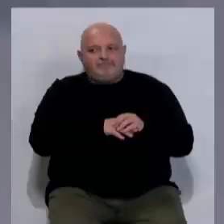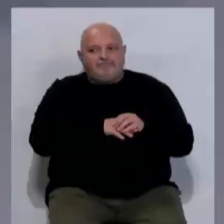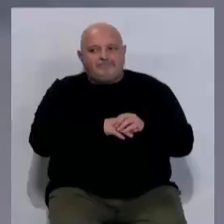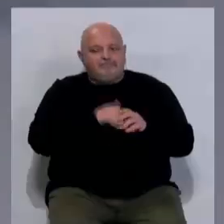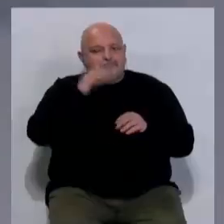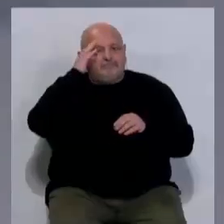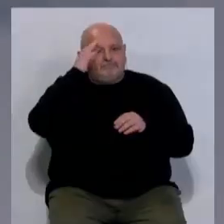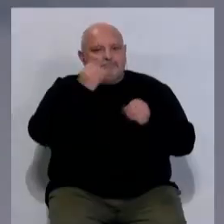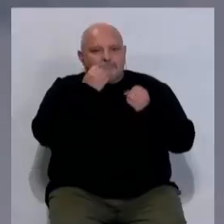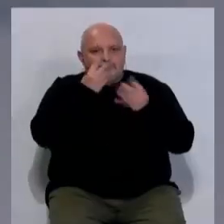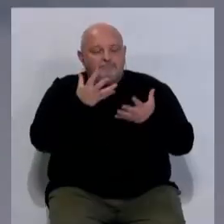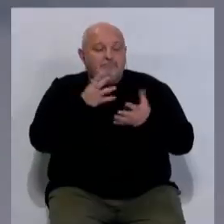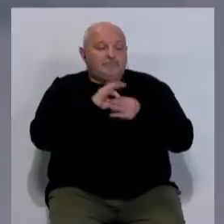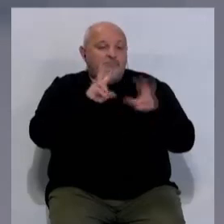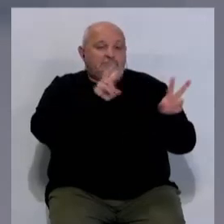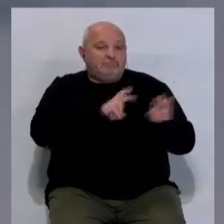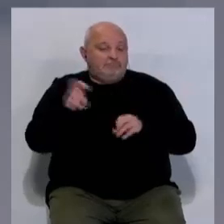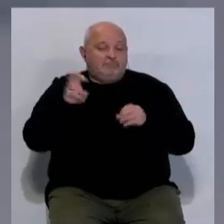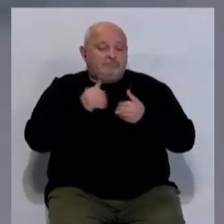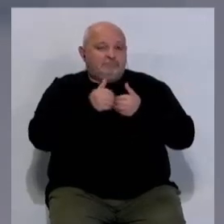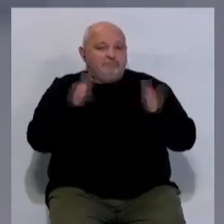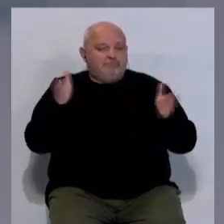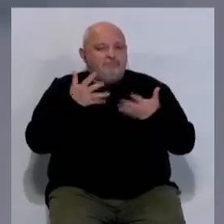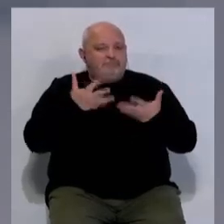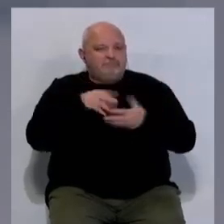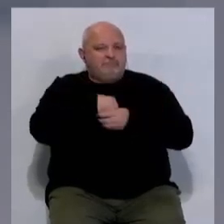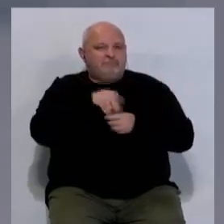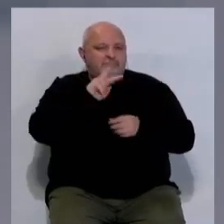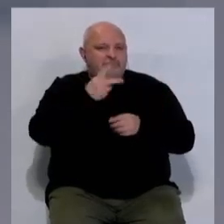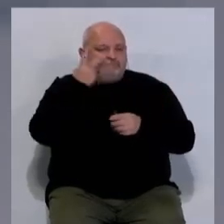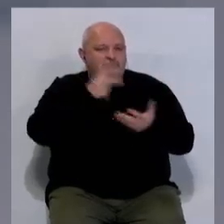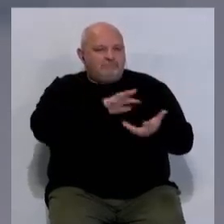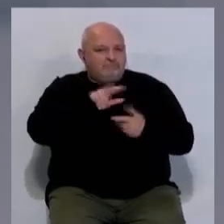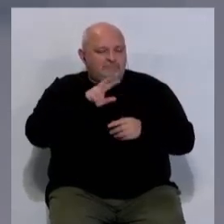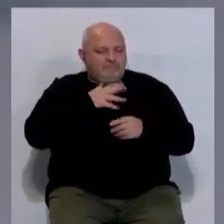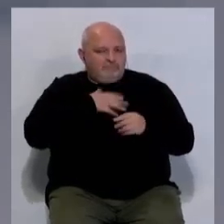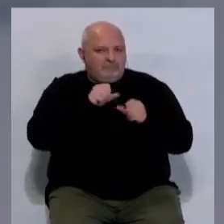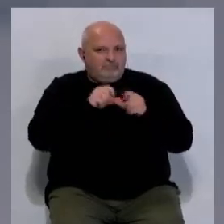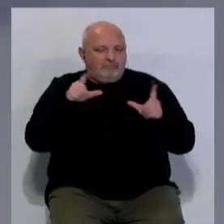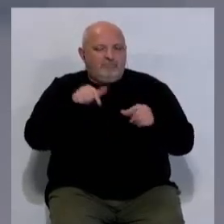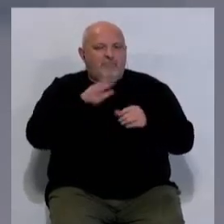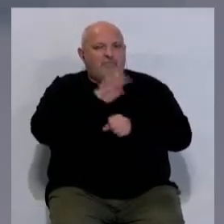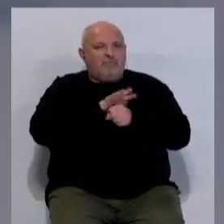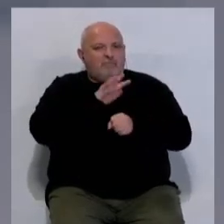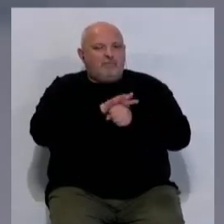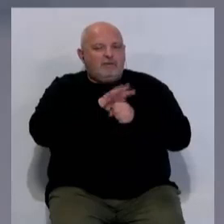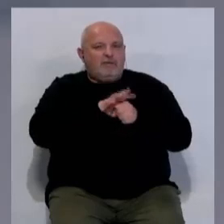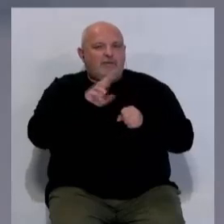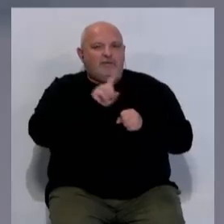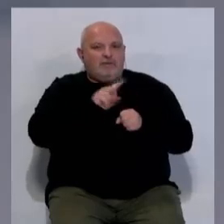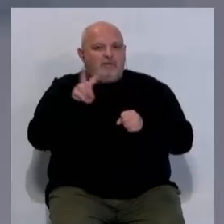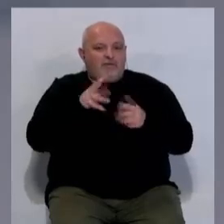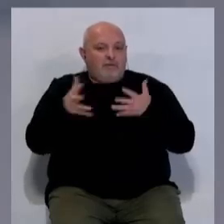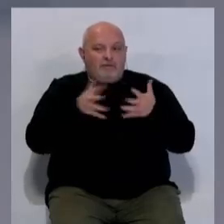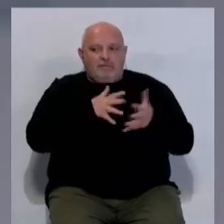Muy buenas, ¿qué tal? Con estos asuntos comenzamos la actualidad en esta segunda edición de Noticias Cádiz de este martes 12